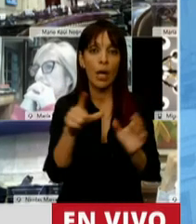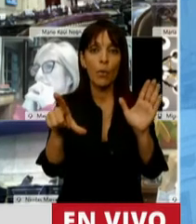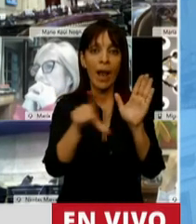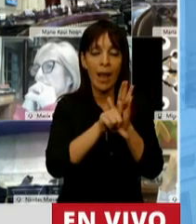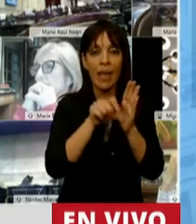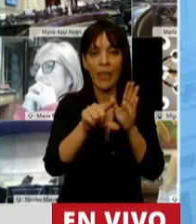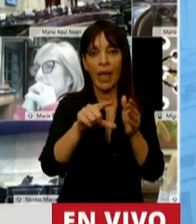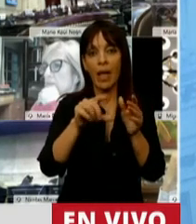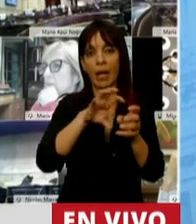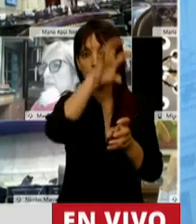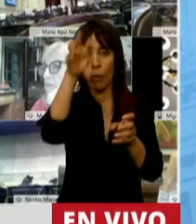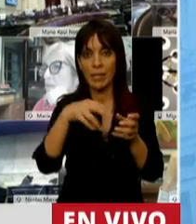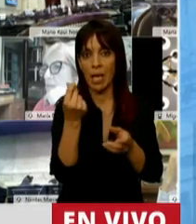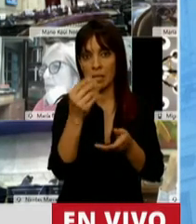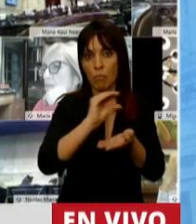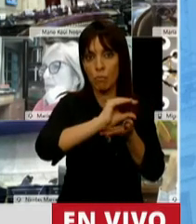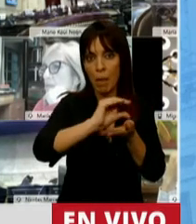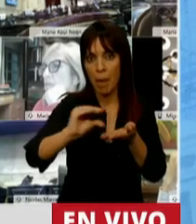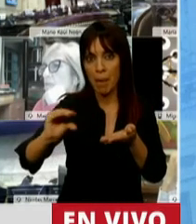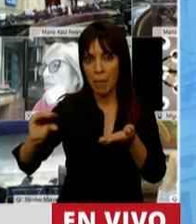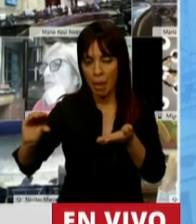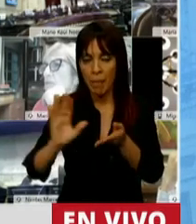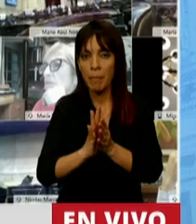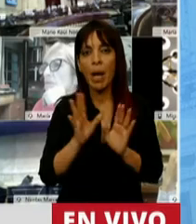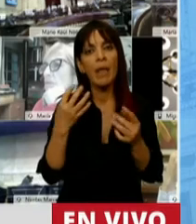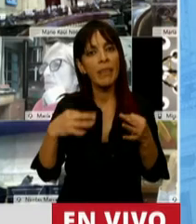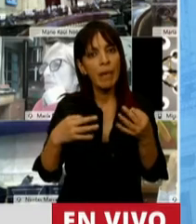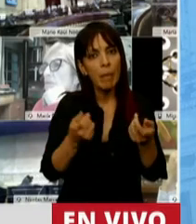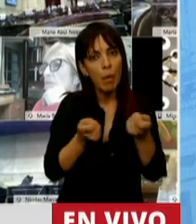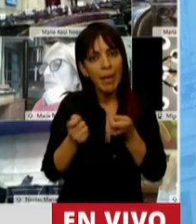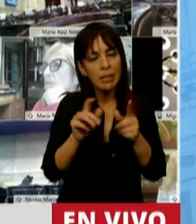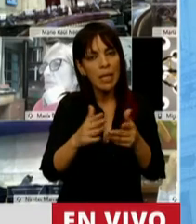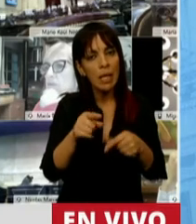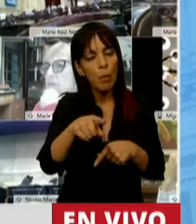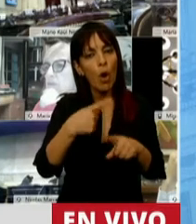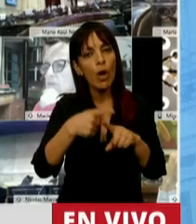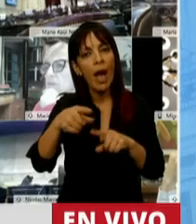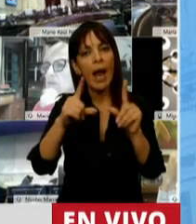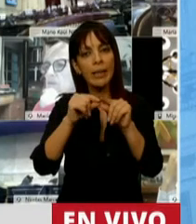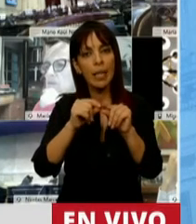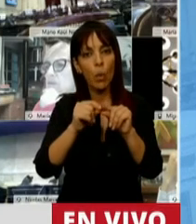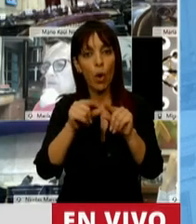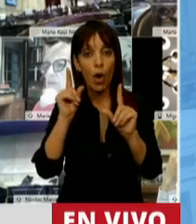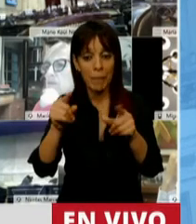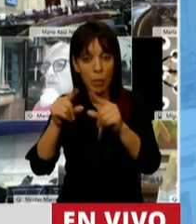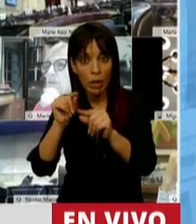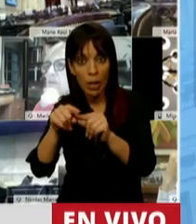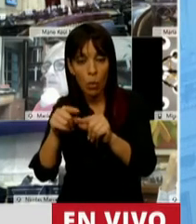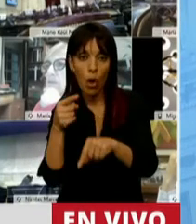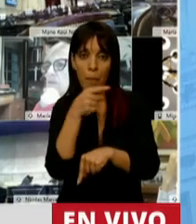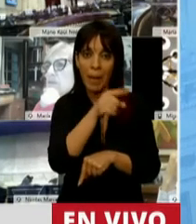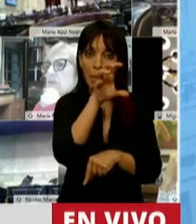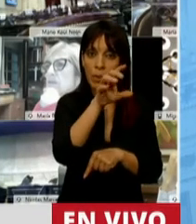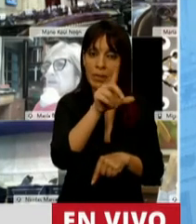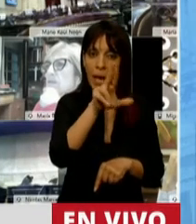ley de coparticipación nacional, nos tenemos que barajar con este artículo que hoy a la provincia de La Rioja le